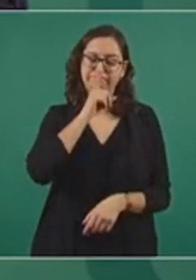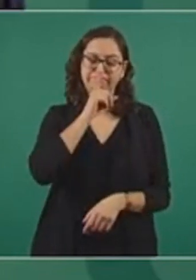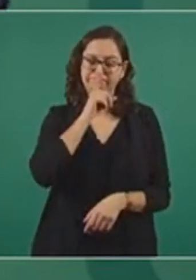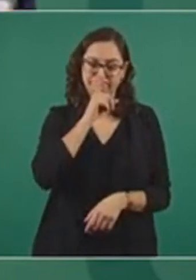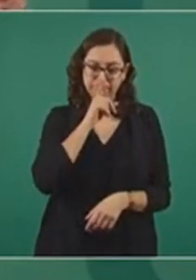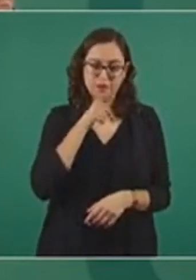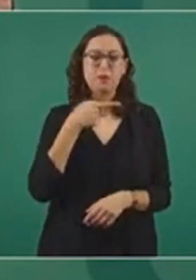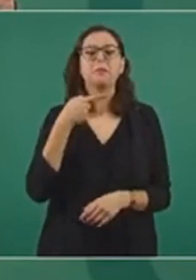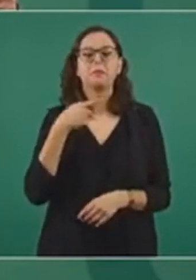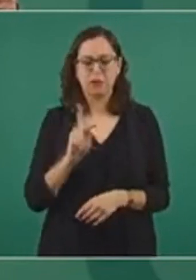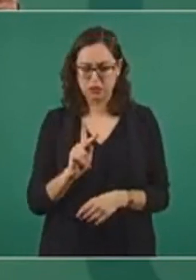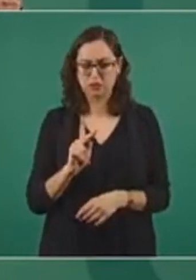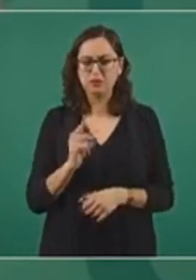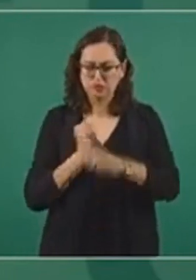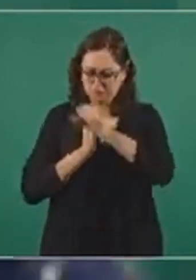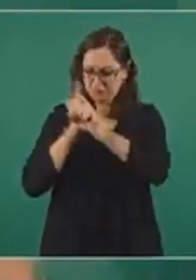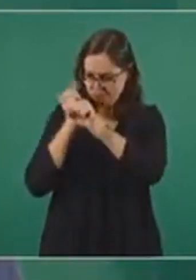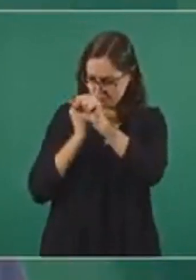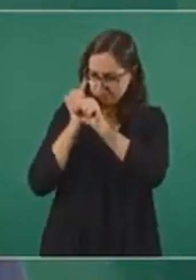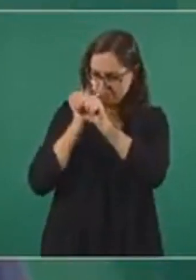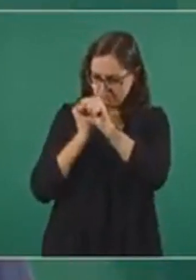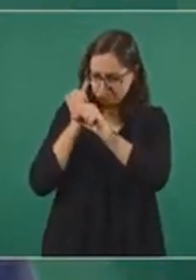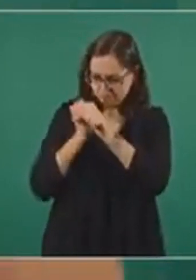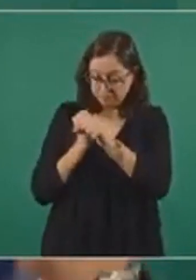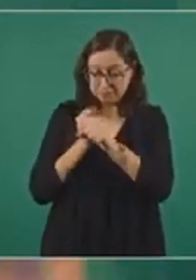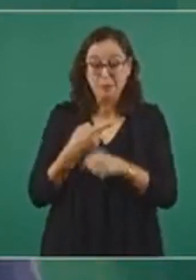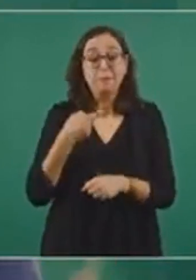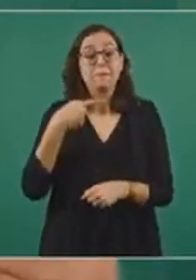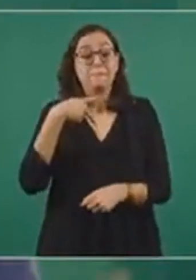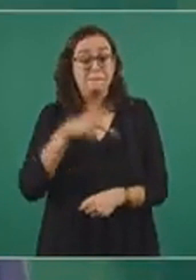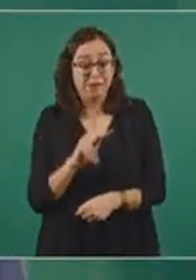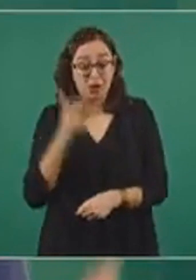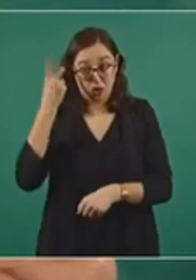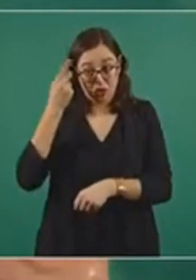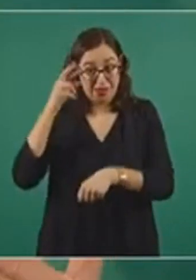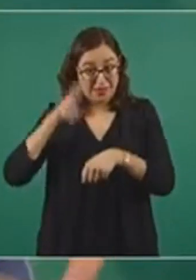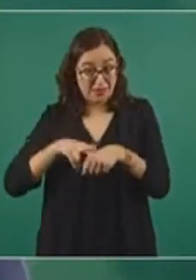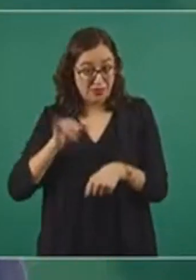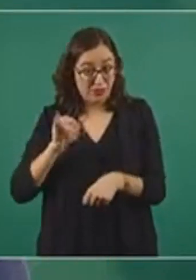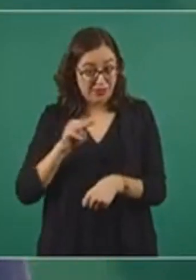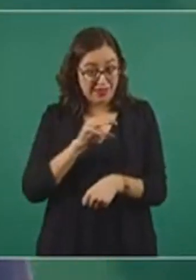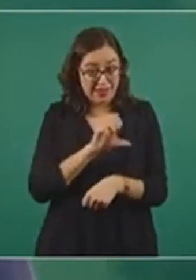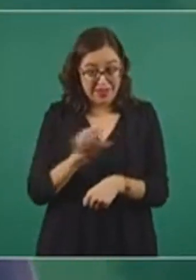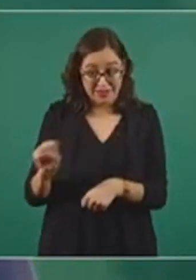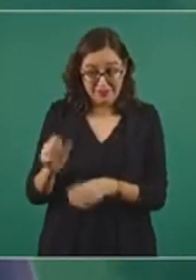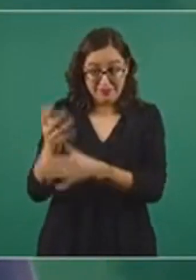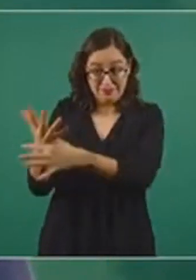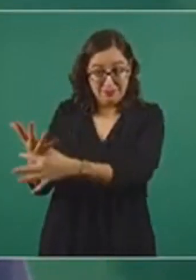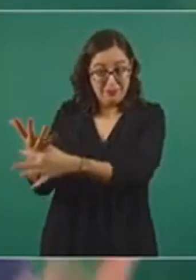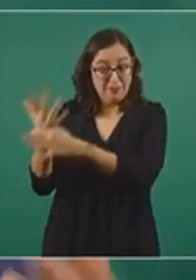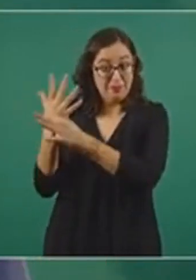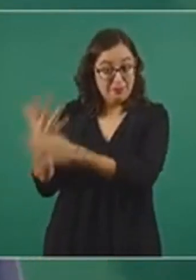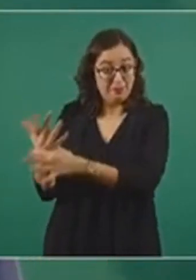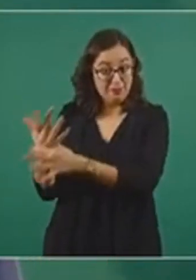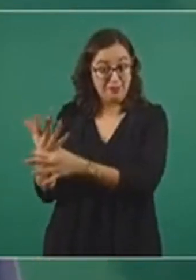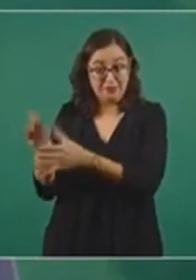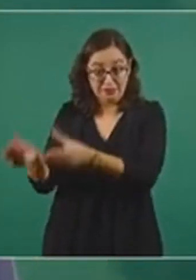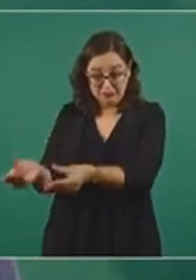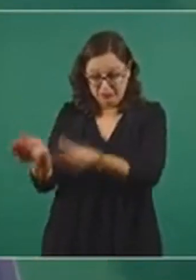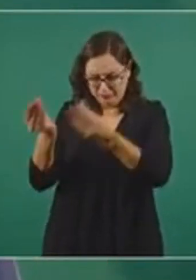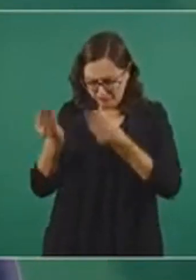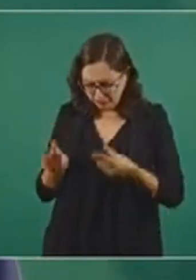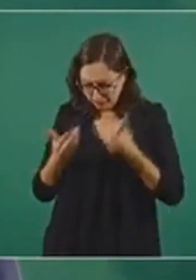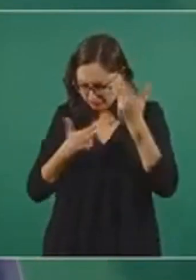se sigue revisando, pero la información que yo tengo, que me dio el director del Seguro Social, es de que fue